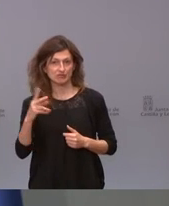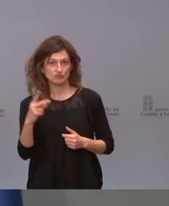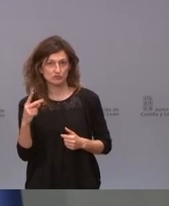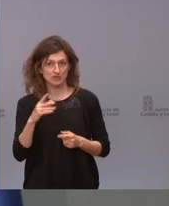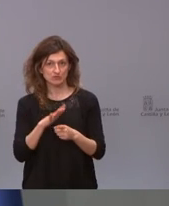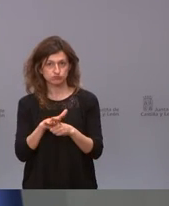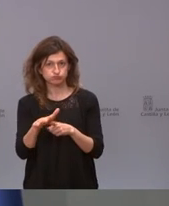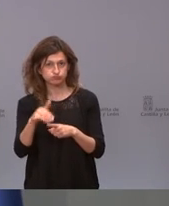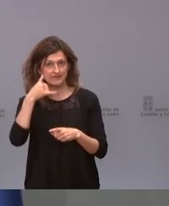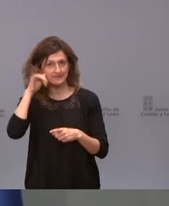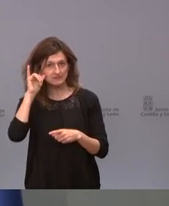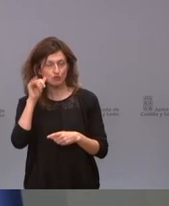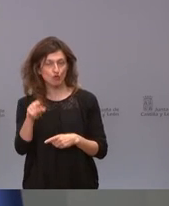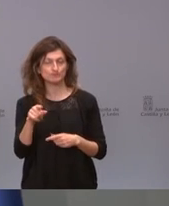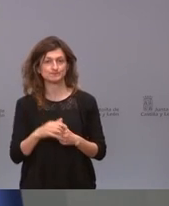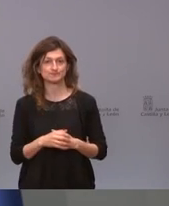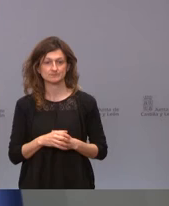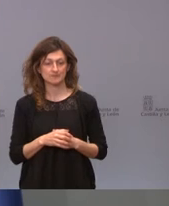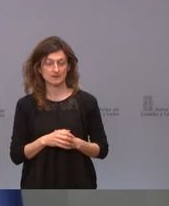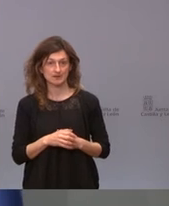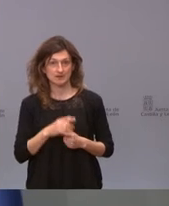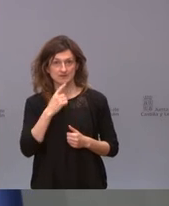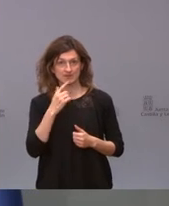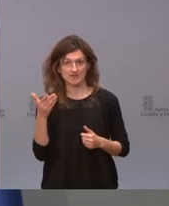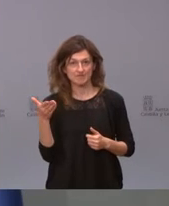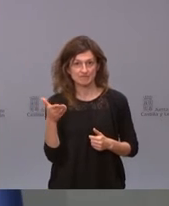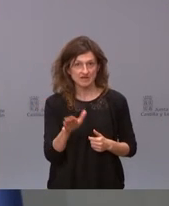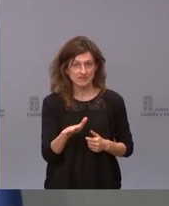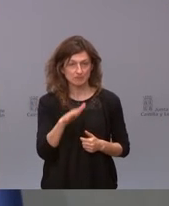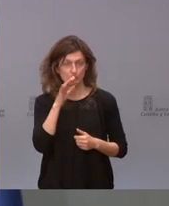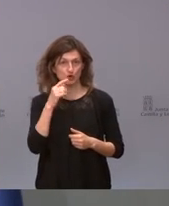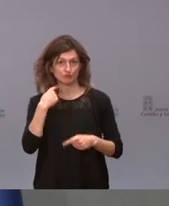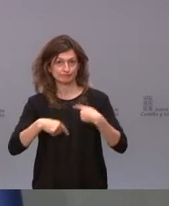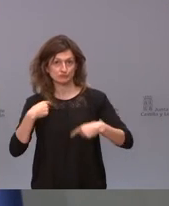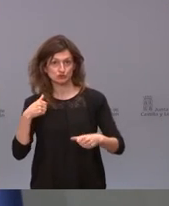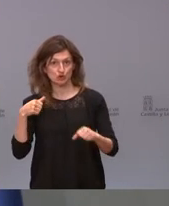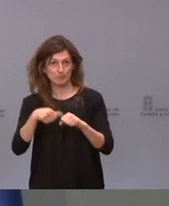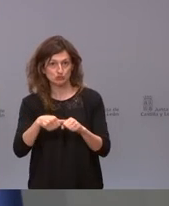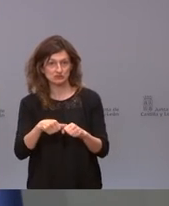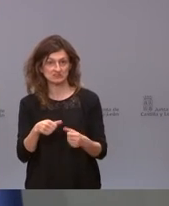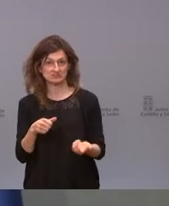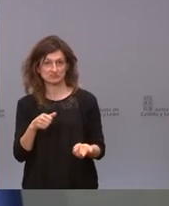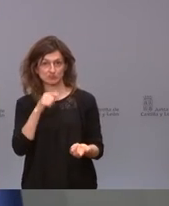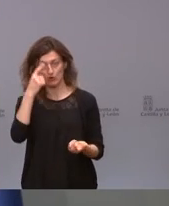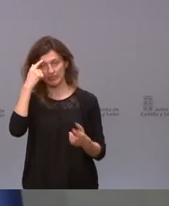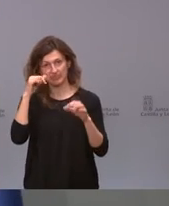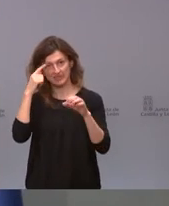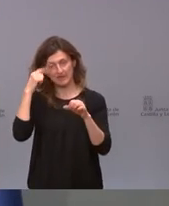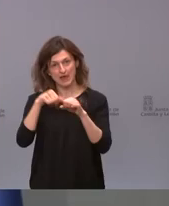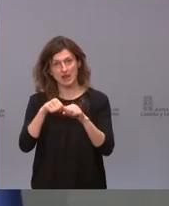posibles está el fallecimiento a consecuencia de una trombosis de los senos cerebrales